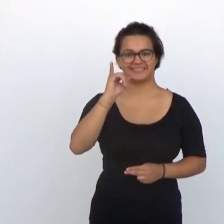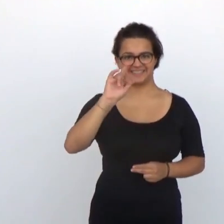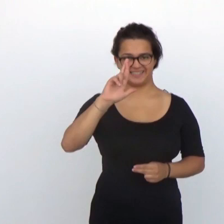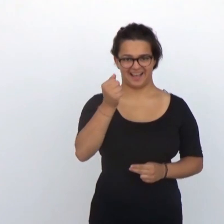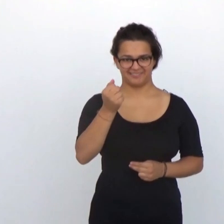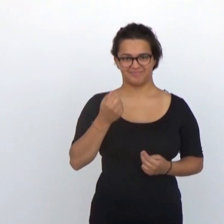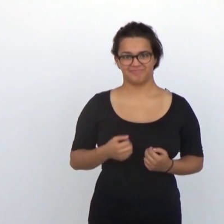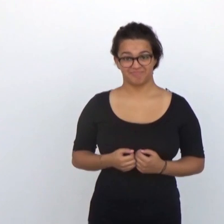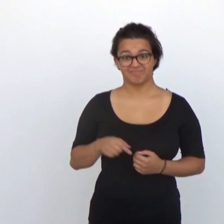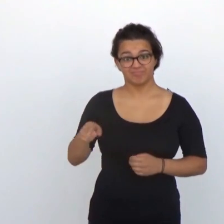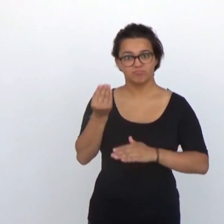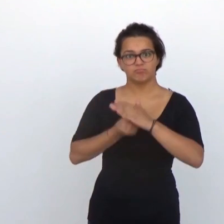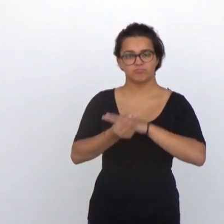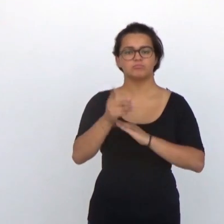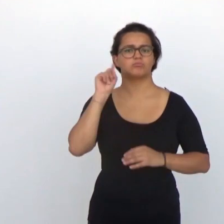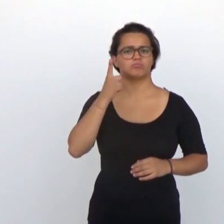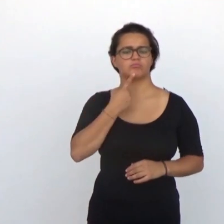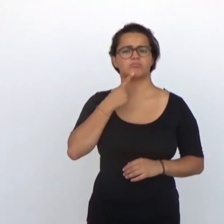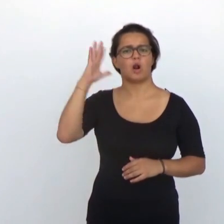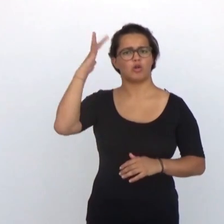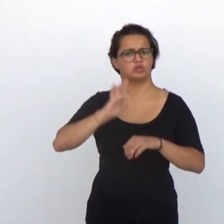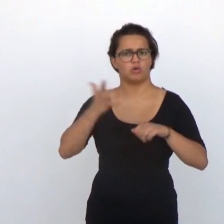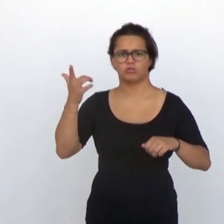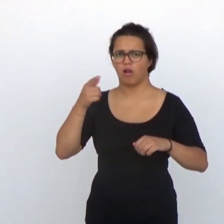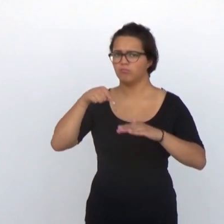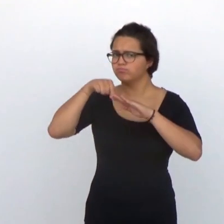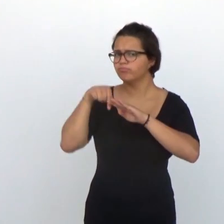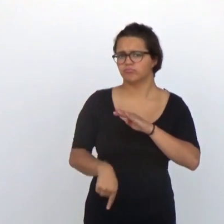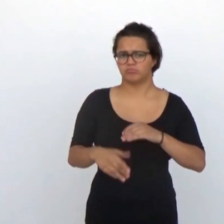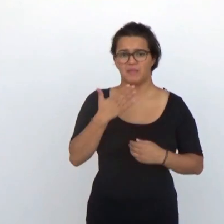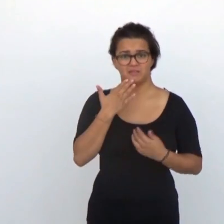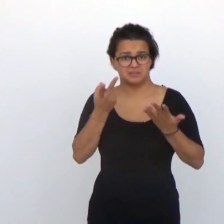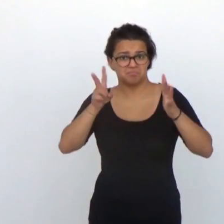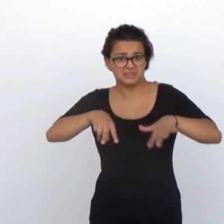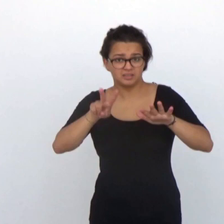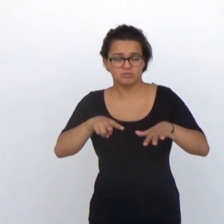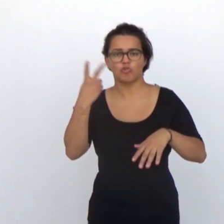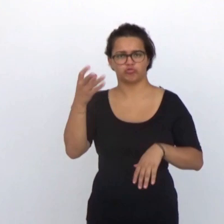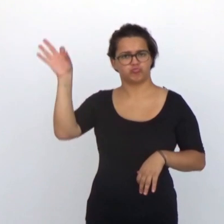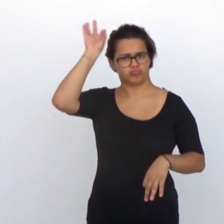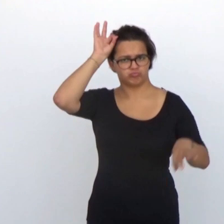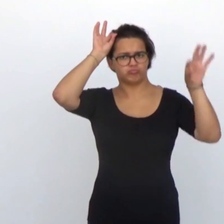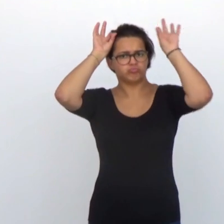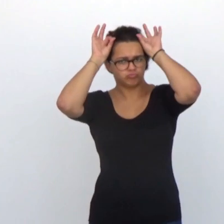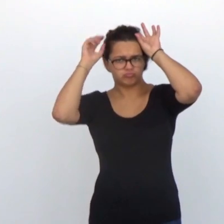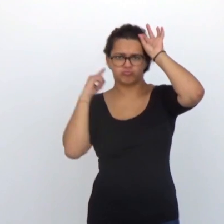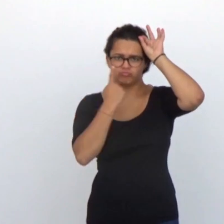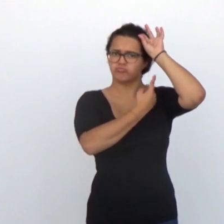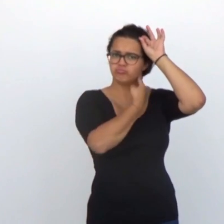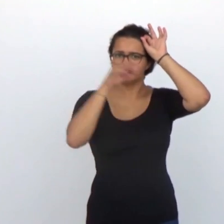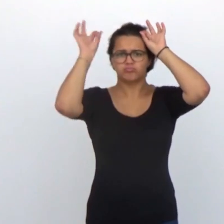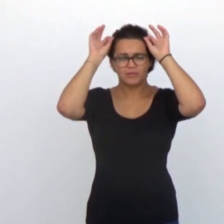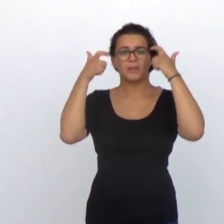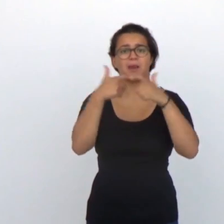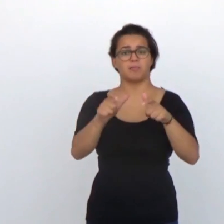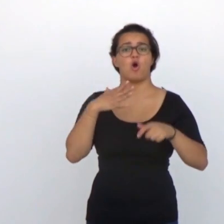Esta es Sira nació con una sordera neurosensorial profunda y cuando tenía 7 meses le colocaron dos implantes uno